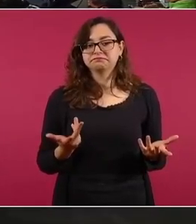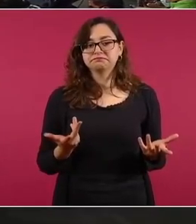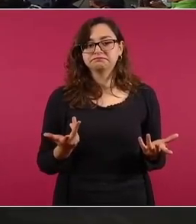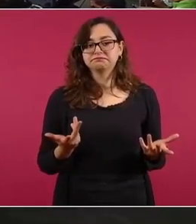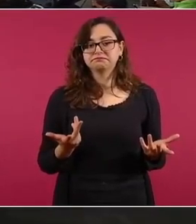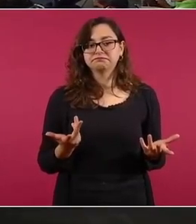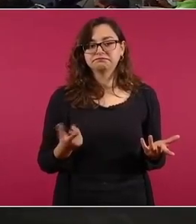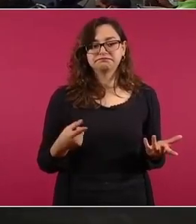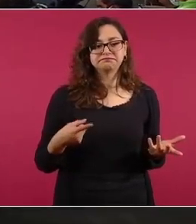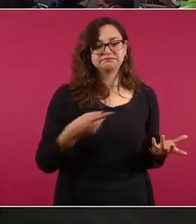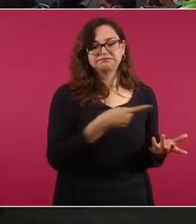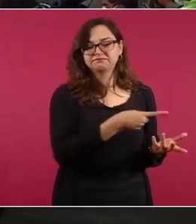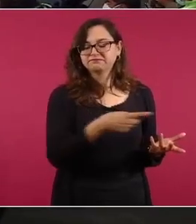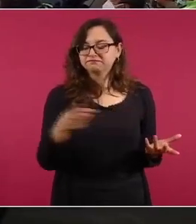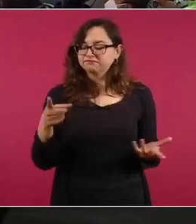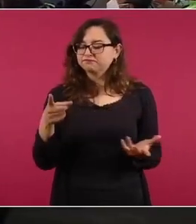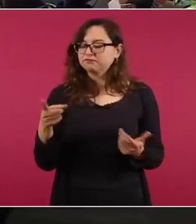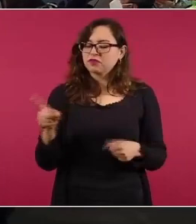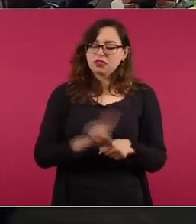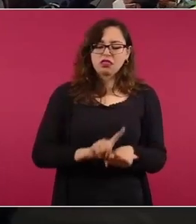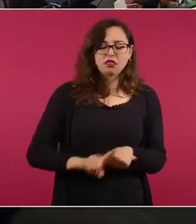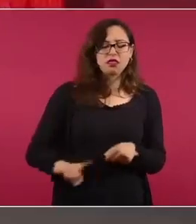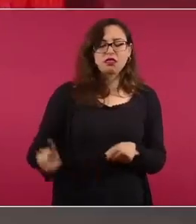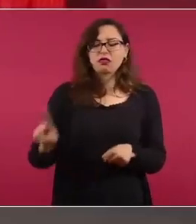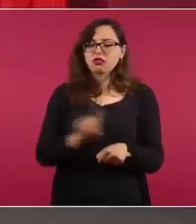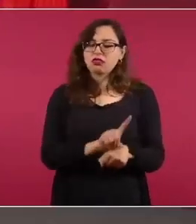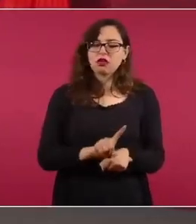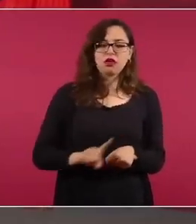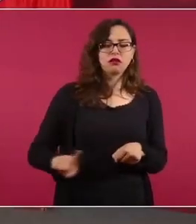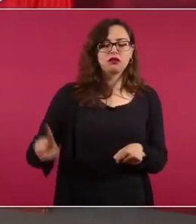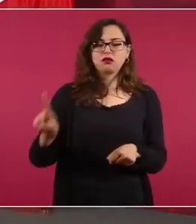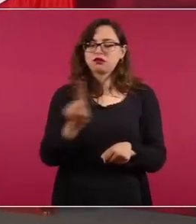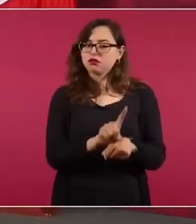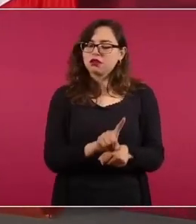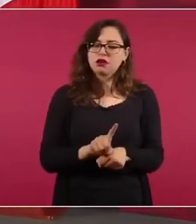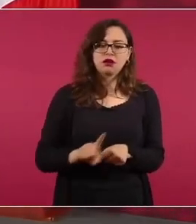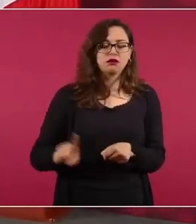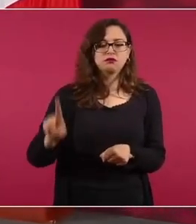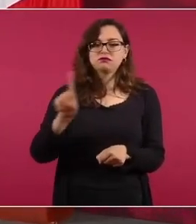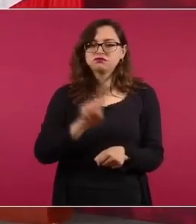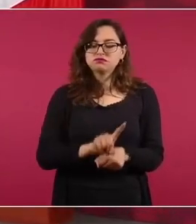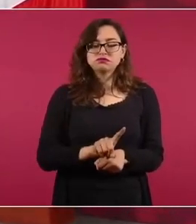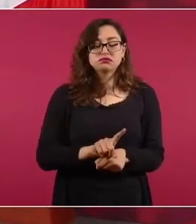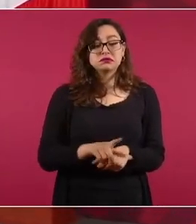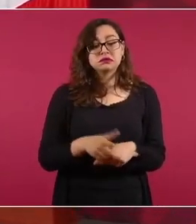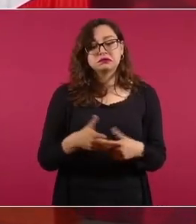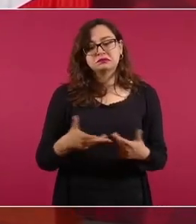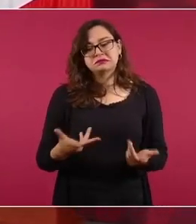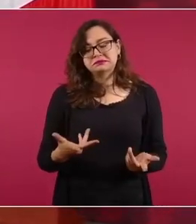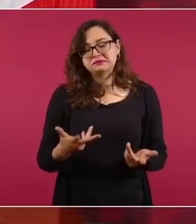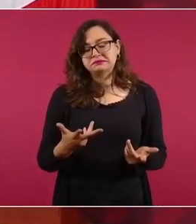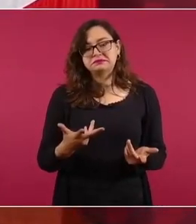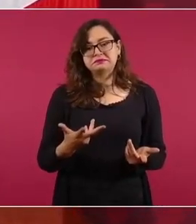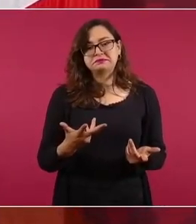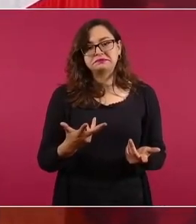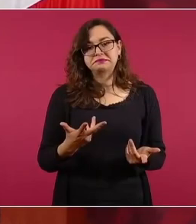dedican mucho tiempo los respeto y los quiero mucho